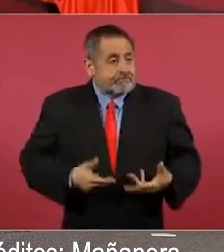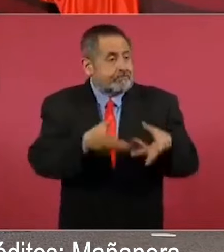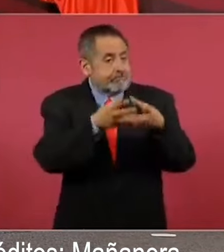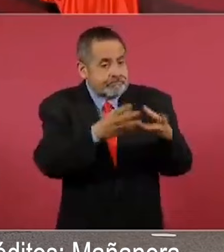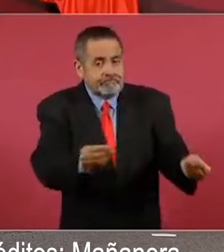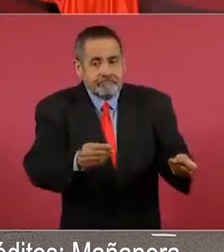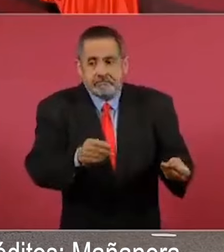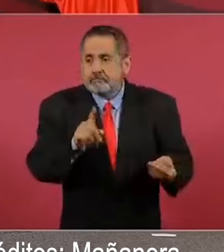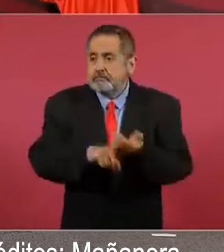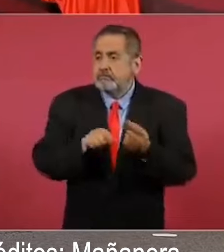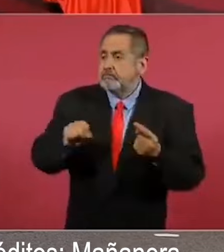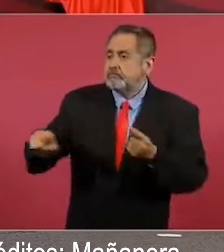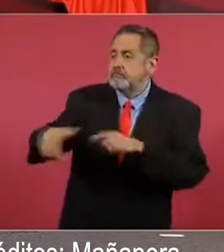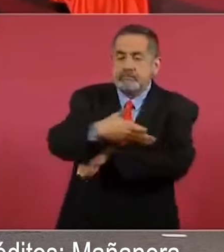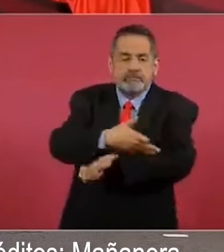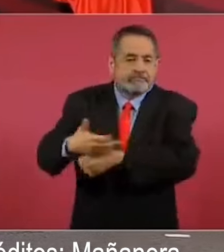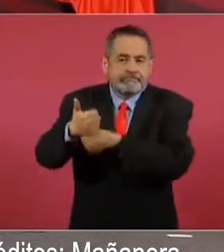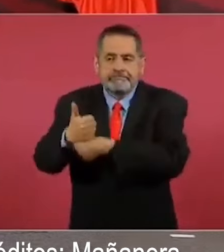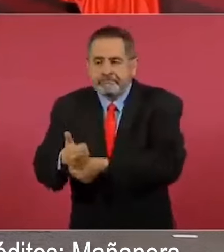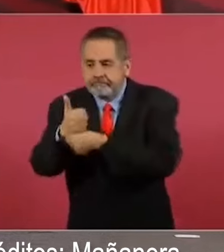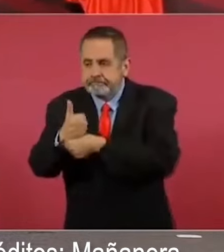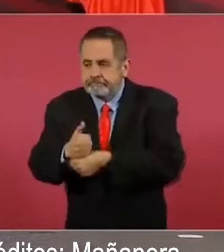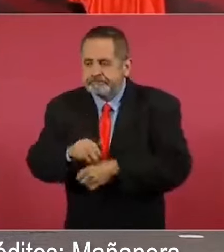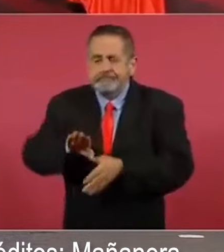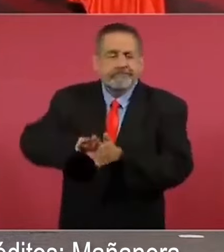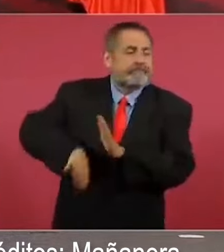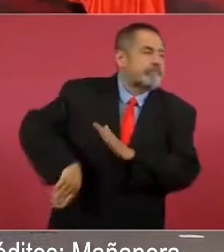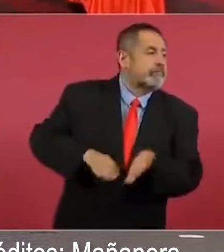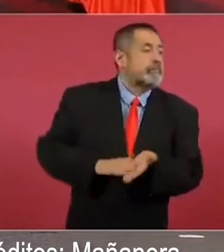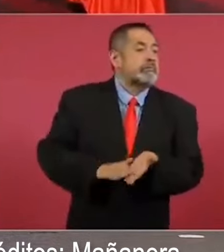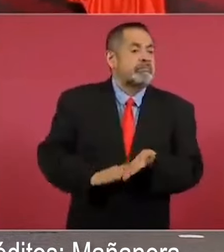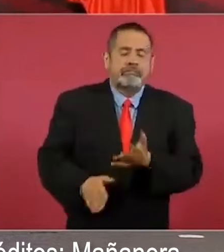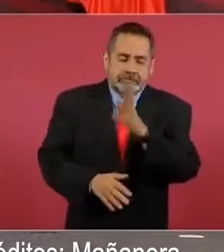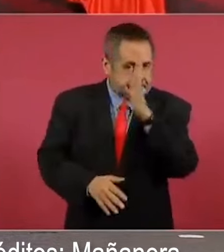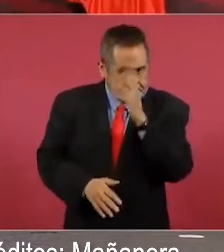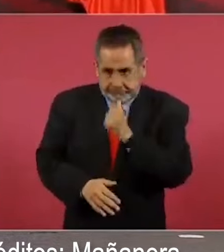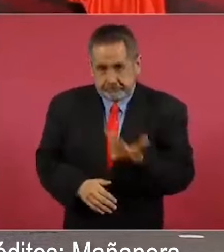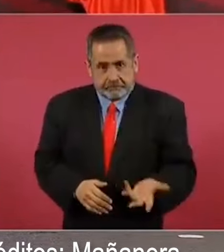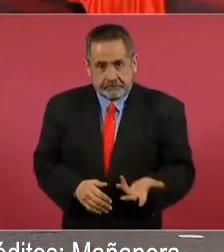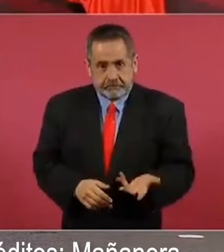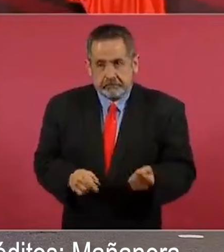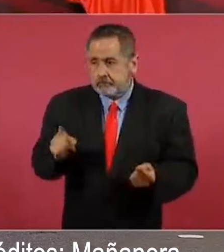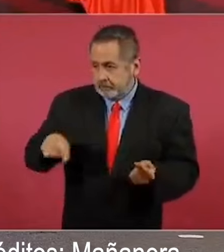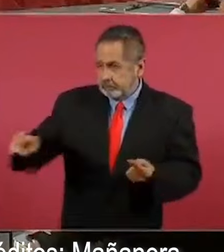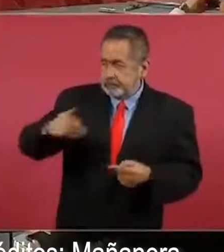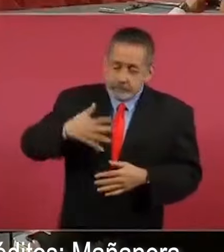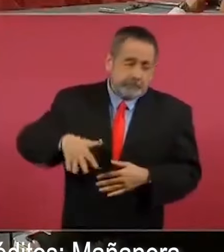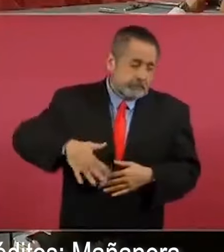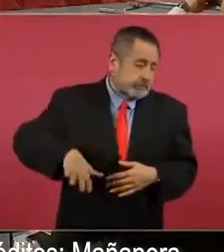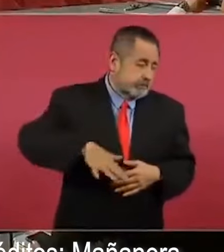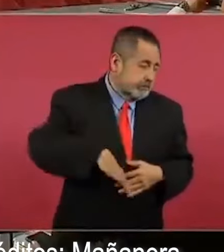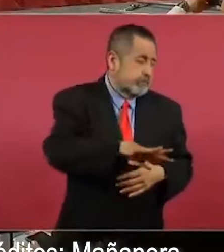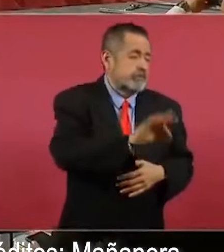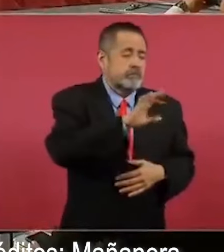trata del dolor de familiares, que andan buscando a sus seres queridos,